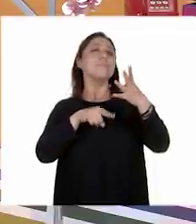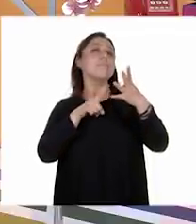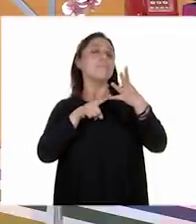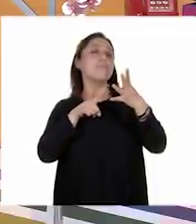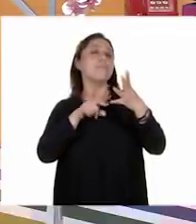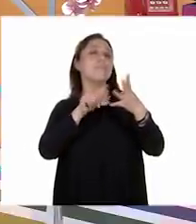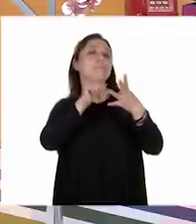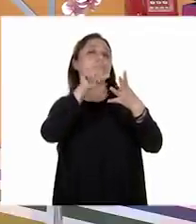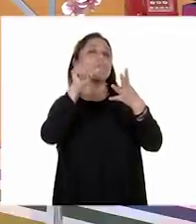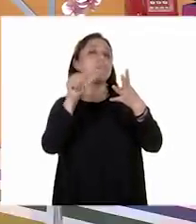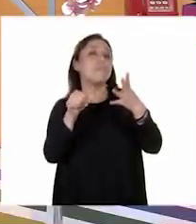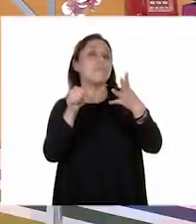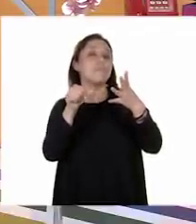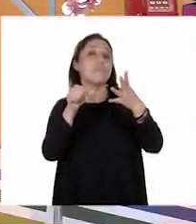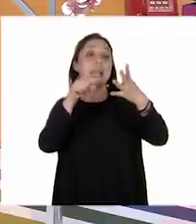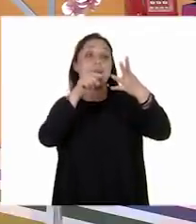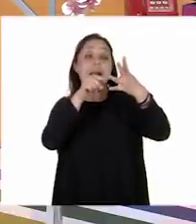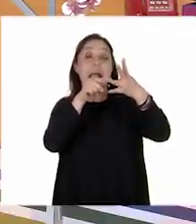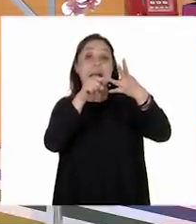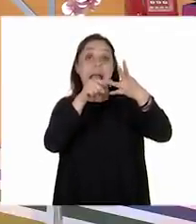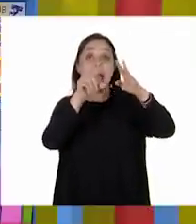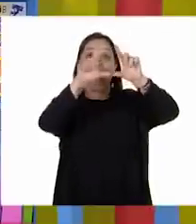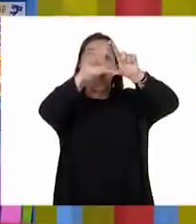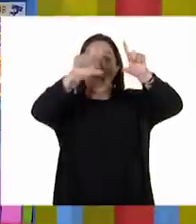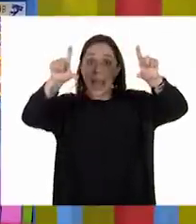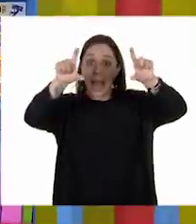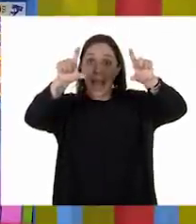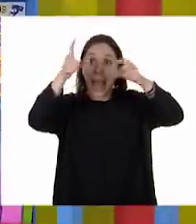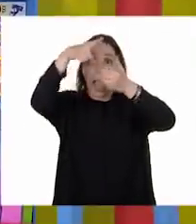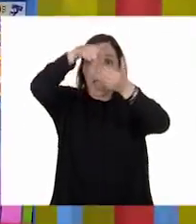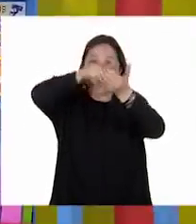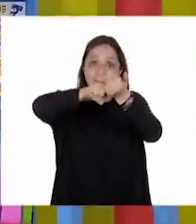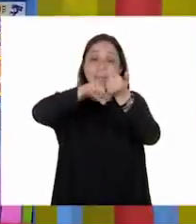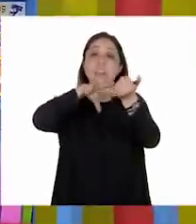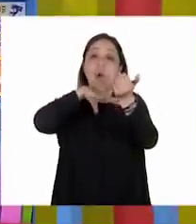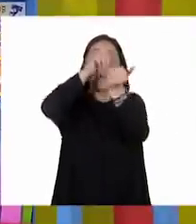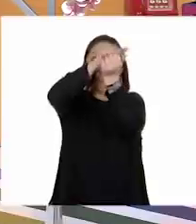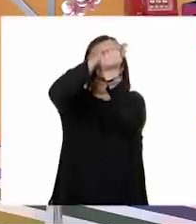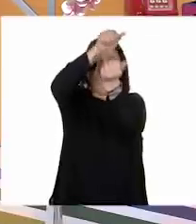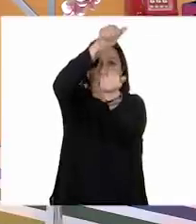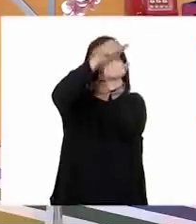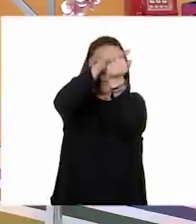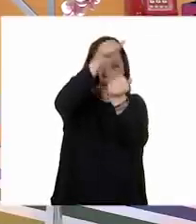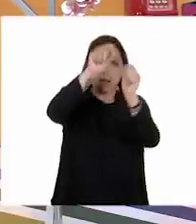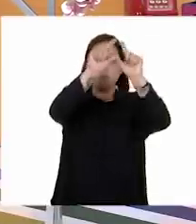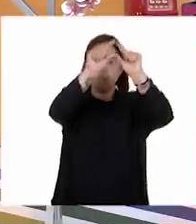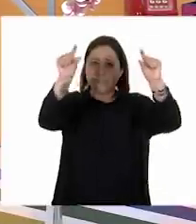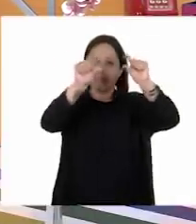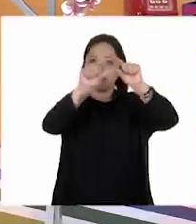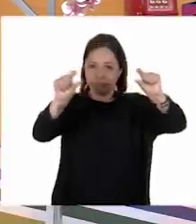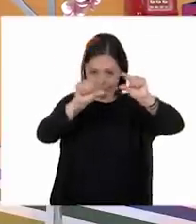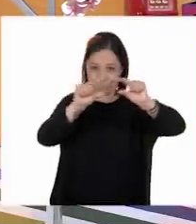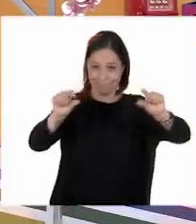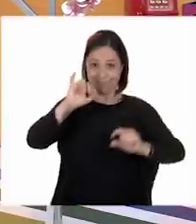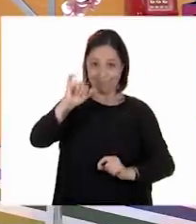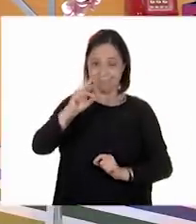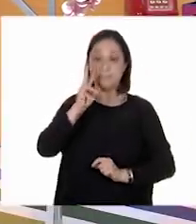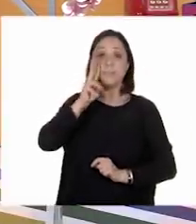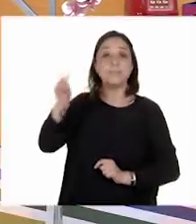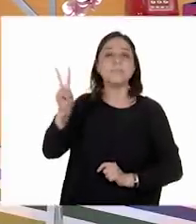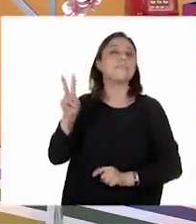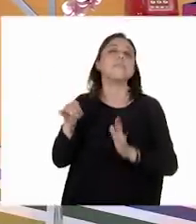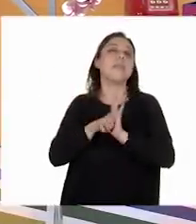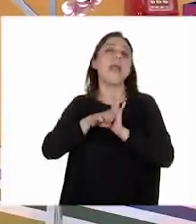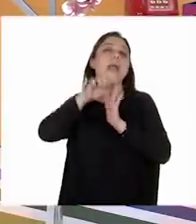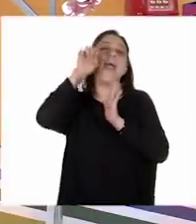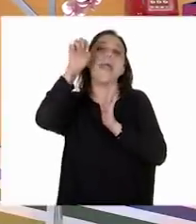dividido por párrafos. ¿Verdad? Los párrafos. Excelente. Entonces, vamos a ver a la pantalla un ejemplo de un